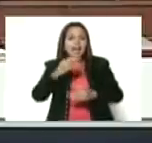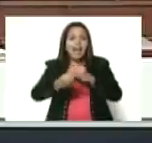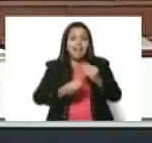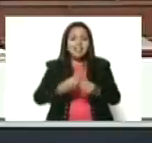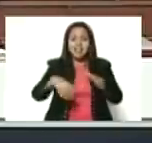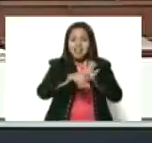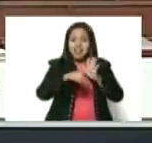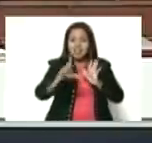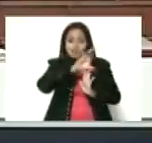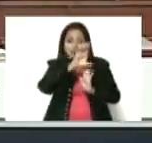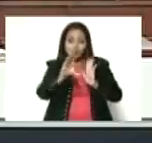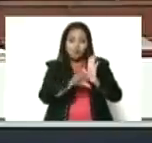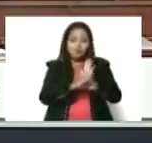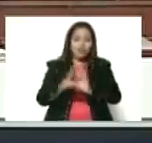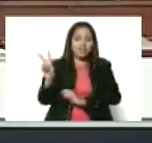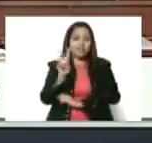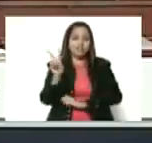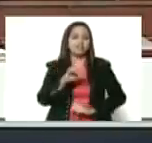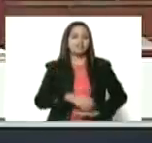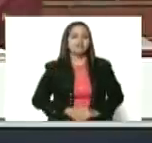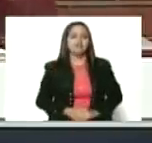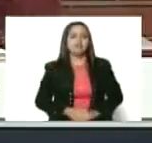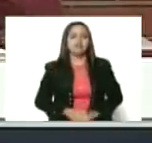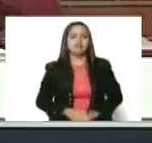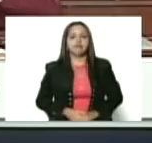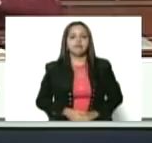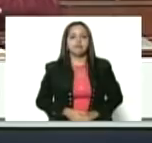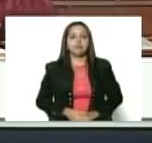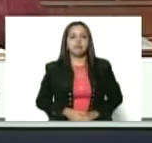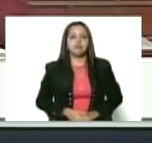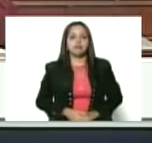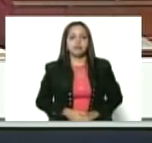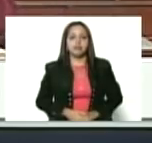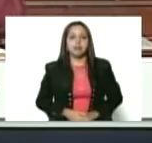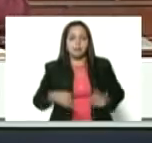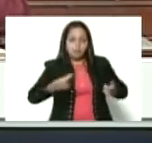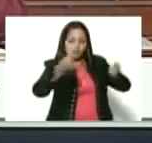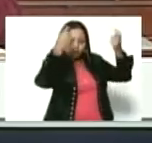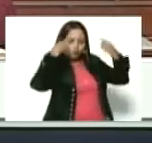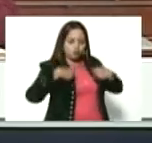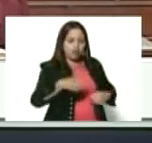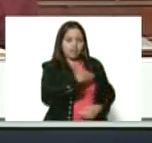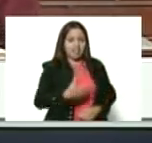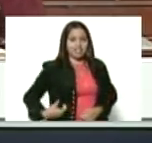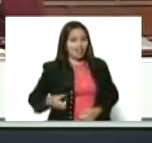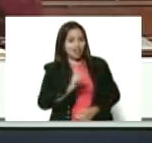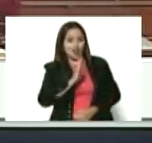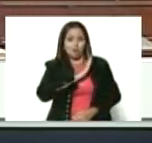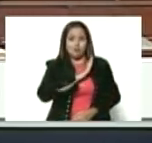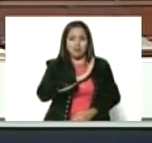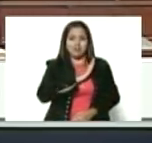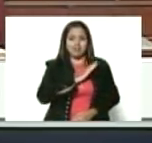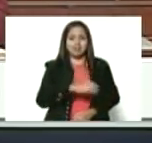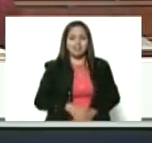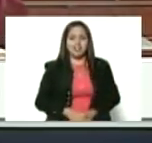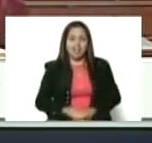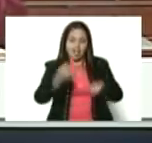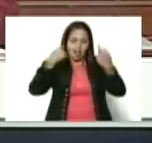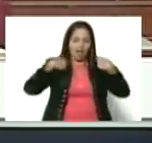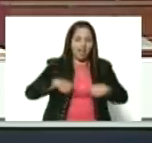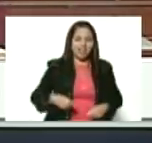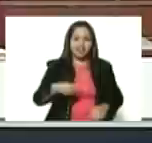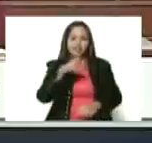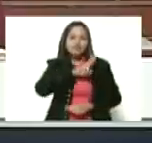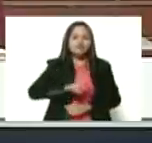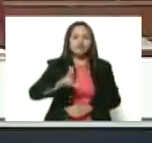Constitución de la República Bolivariana de Venezuela. Me pusieron mi banda tricolor, que no era mi banda, me pusieron la banda del comandante Chávez.